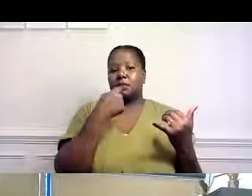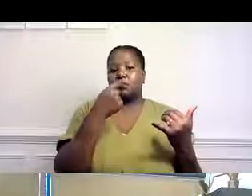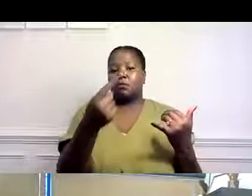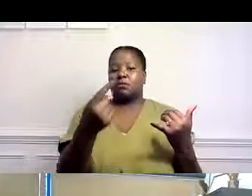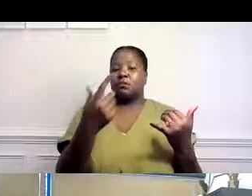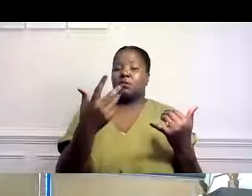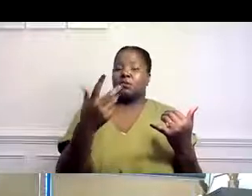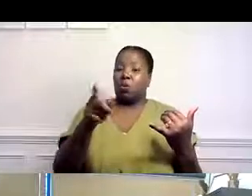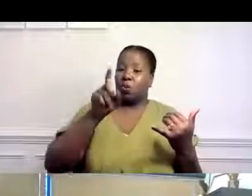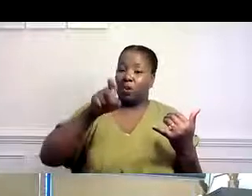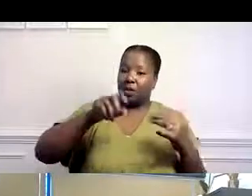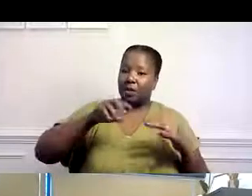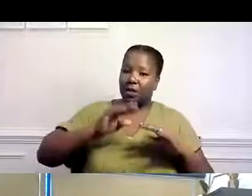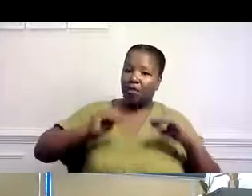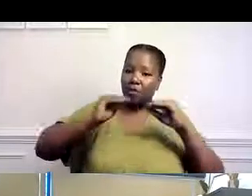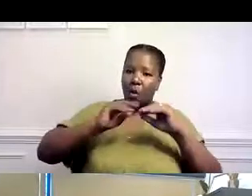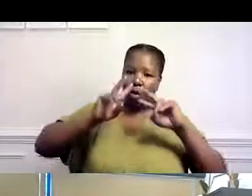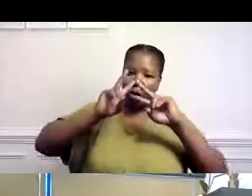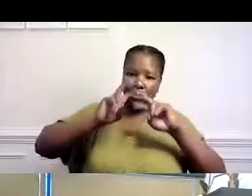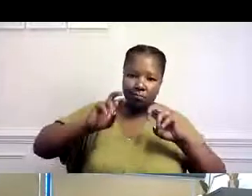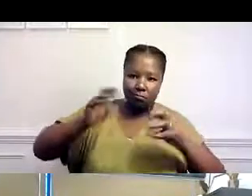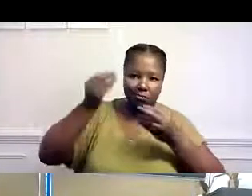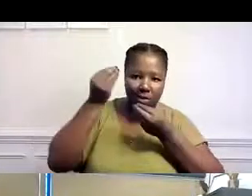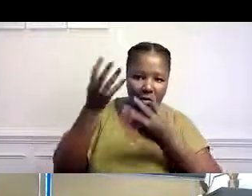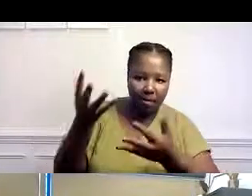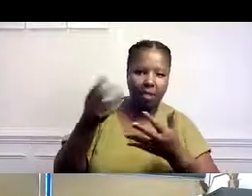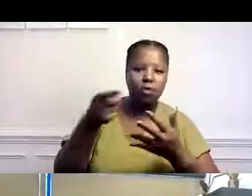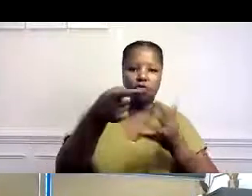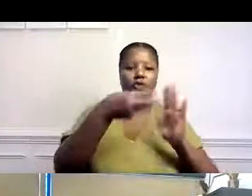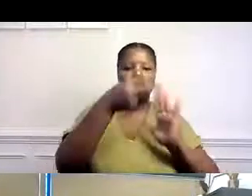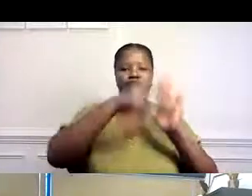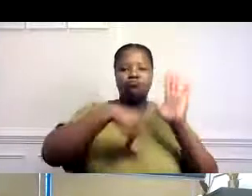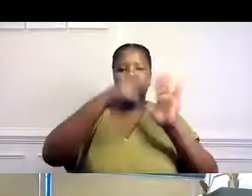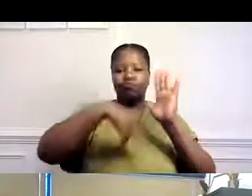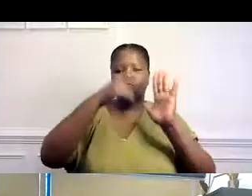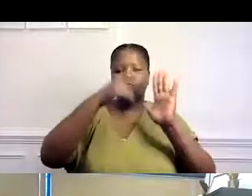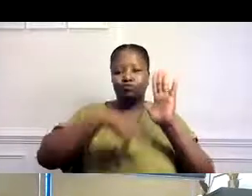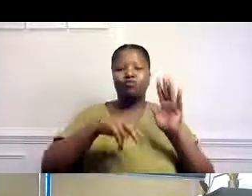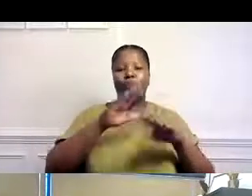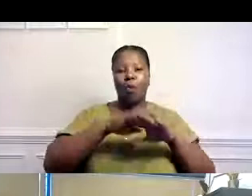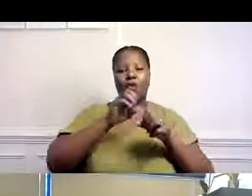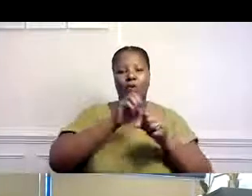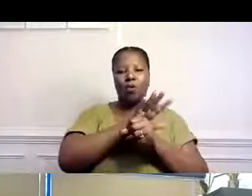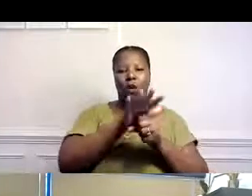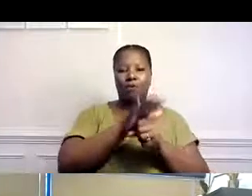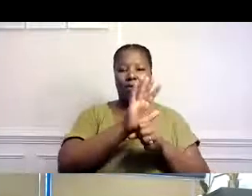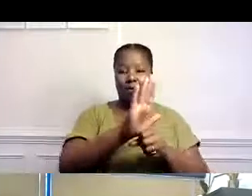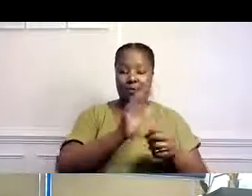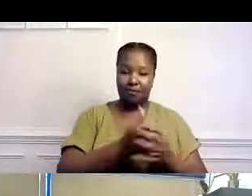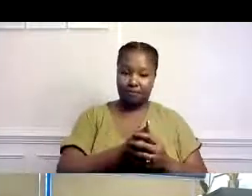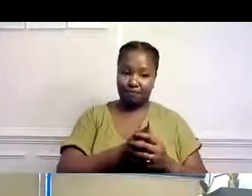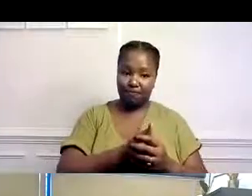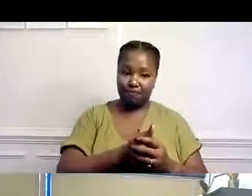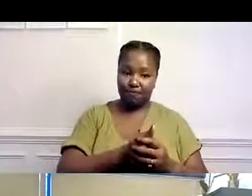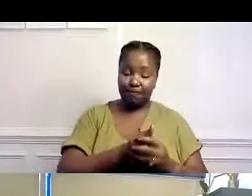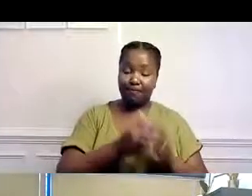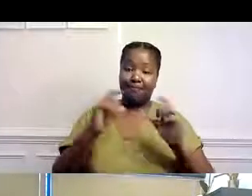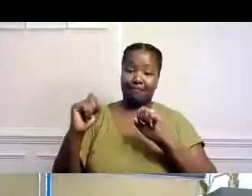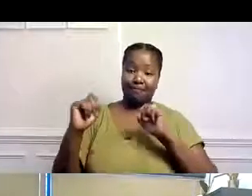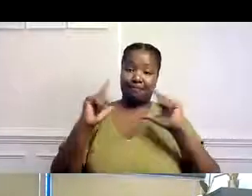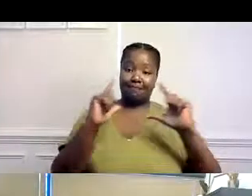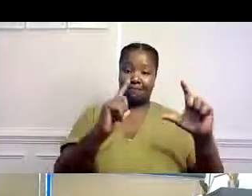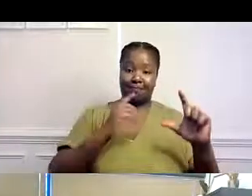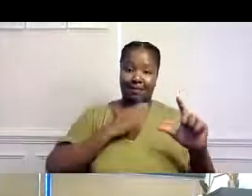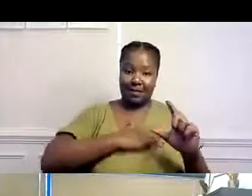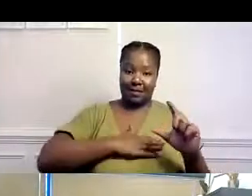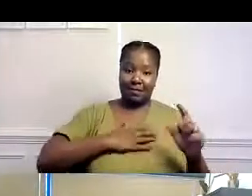Algunos recursos que puedan buscar si es que necesita información adicional para el COVID-19. ahora, próxima